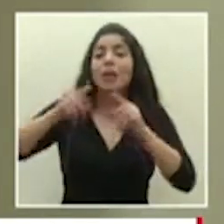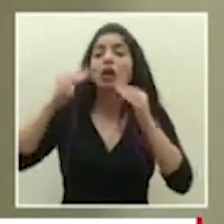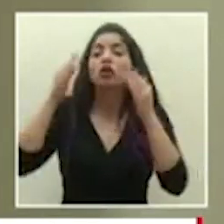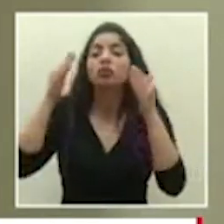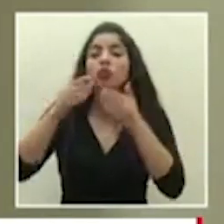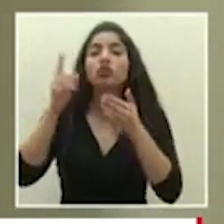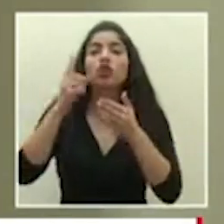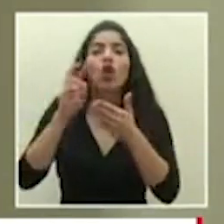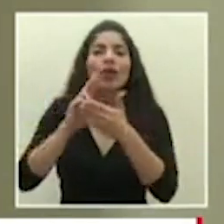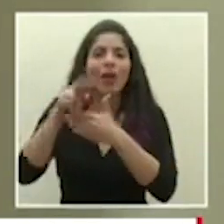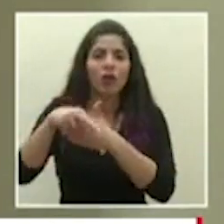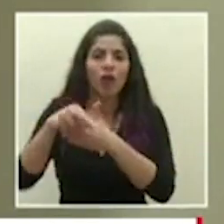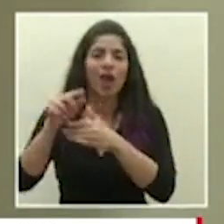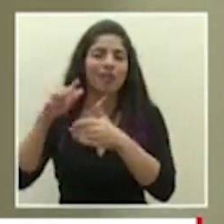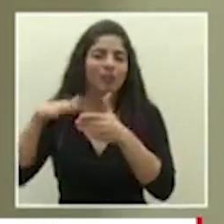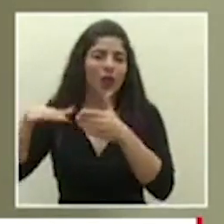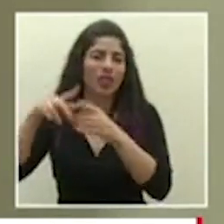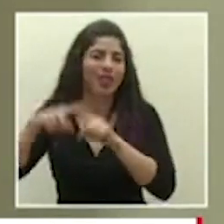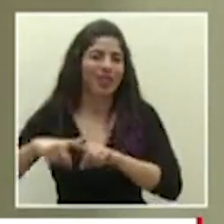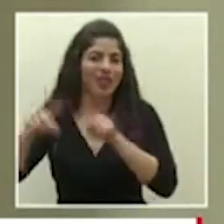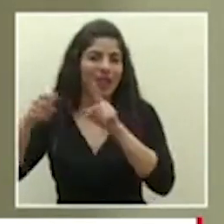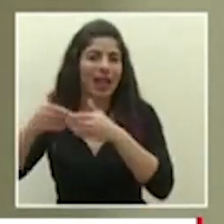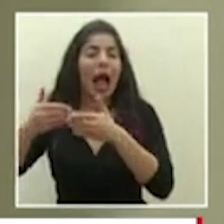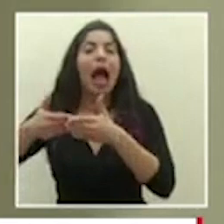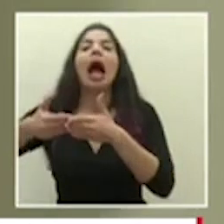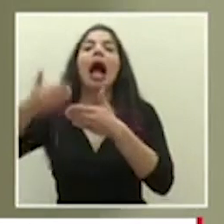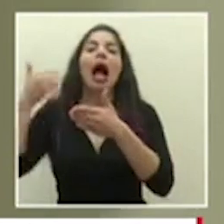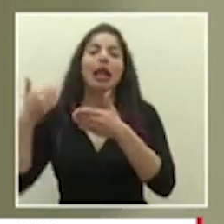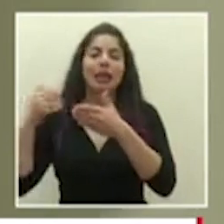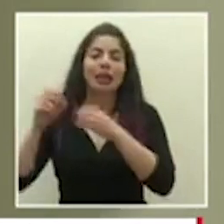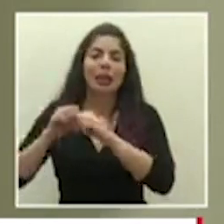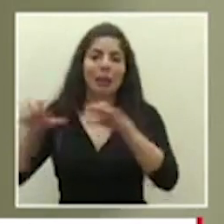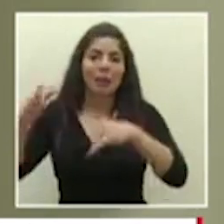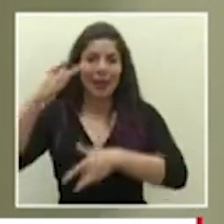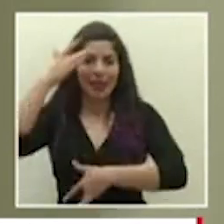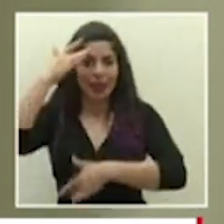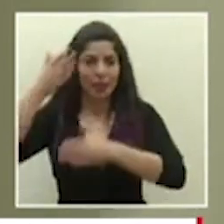pero es otro contexto y era un contexto pre pandemia